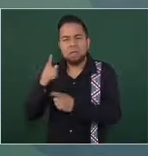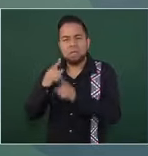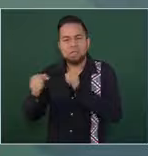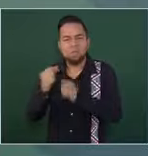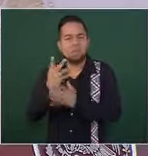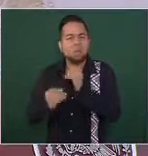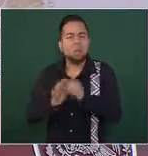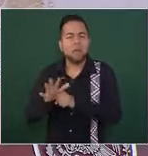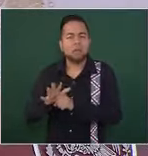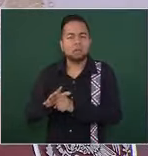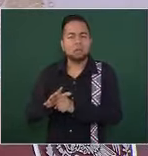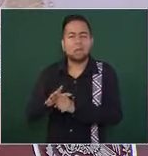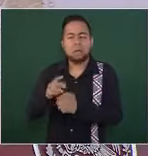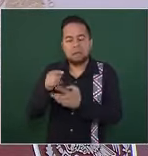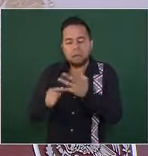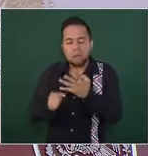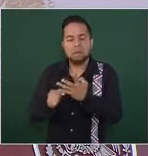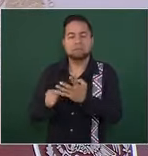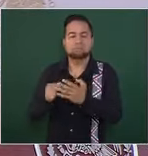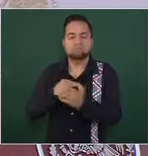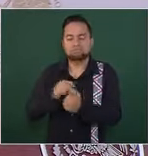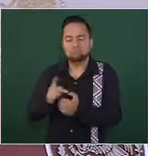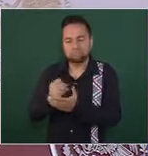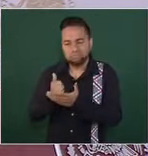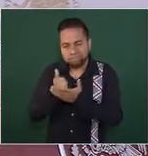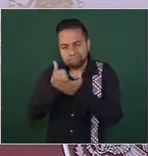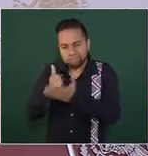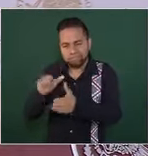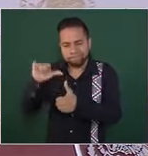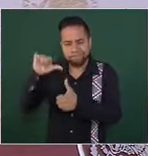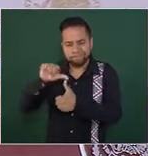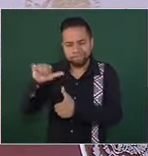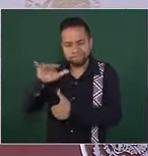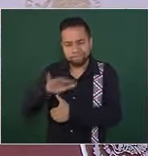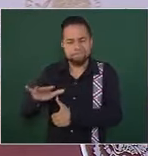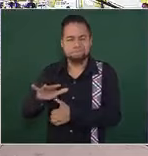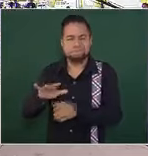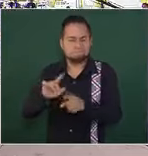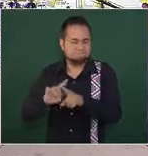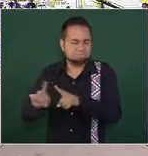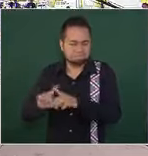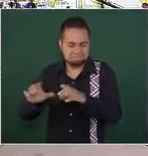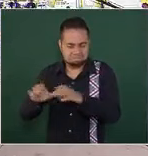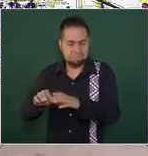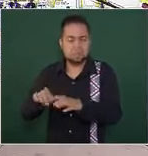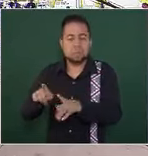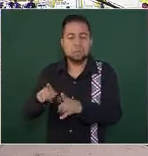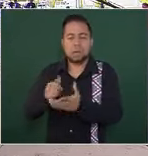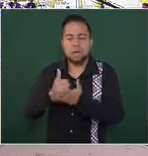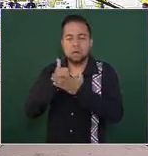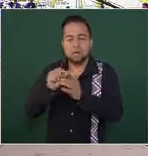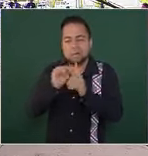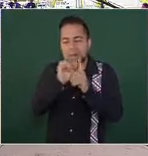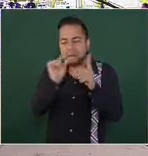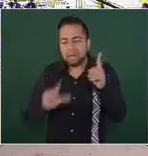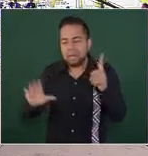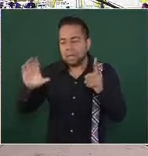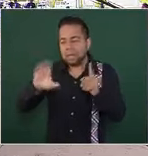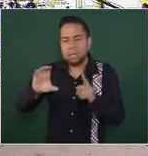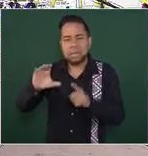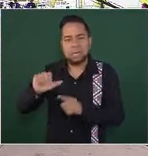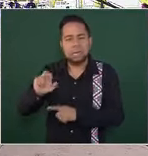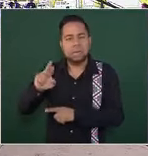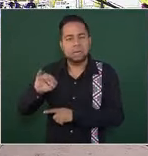ayudar a los pueblos de Centroamérica del Caribe y lo que les estamos